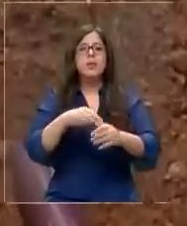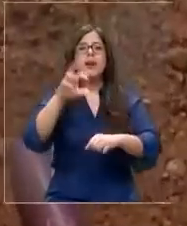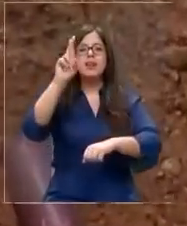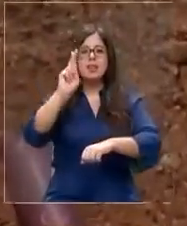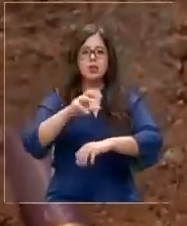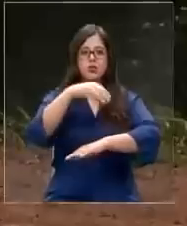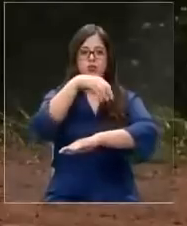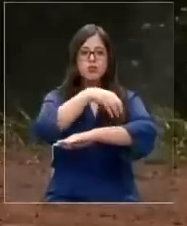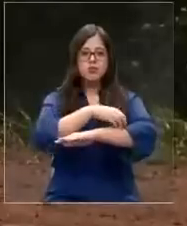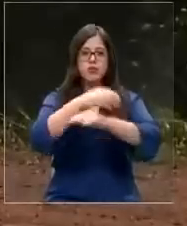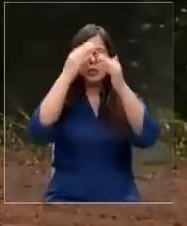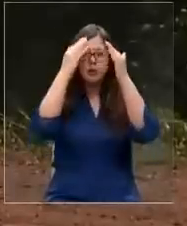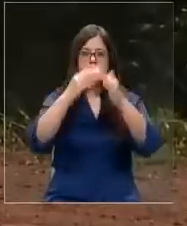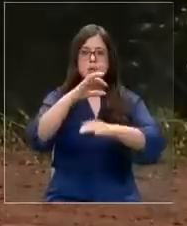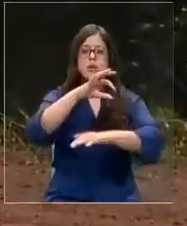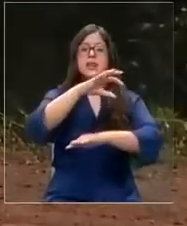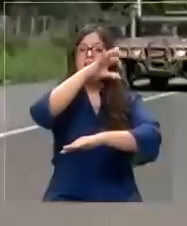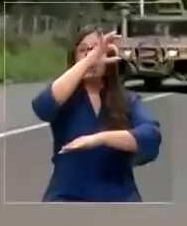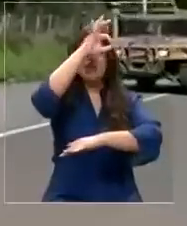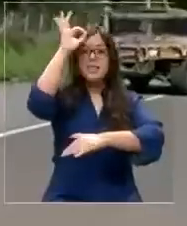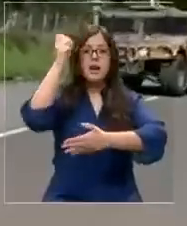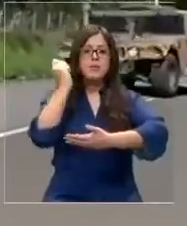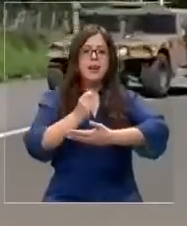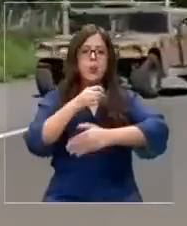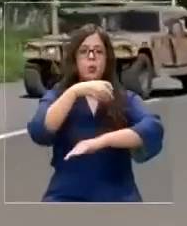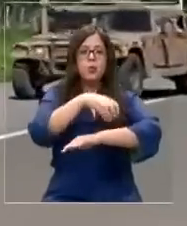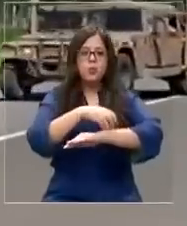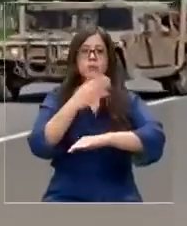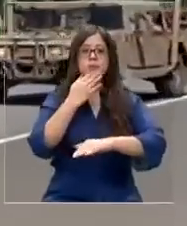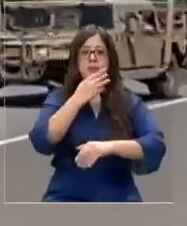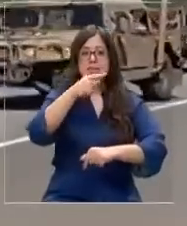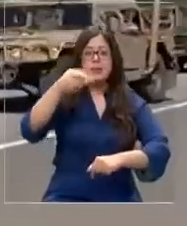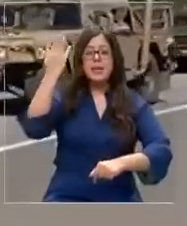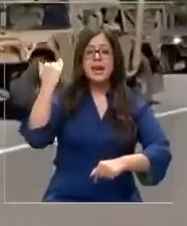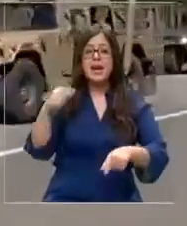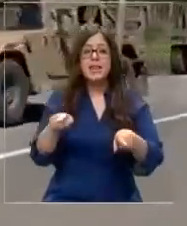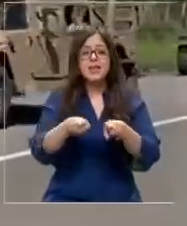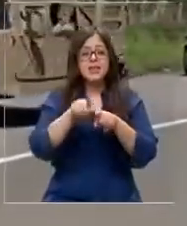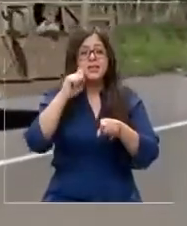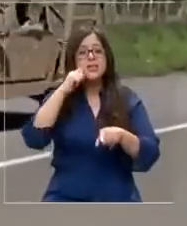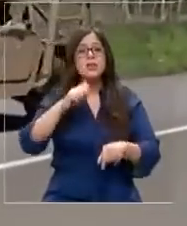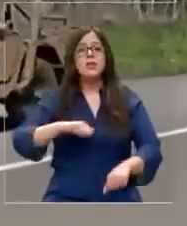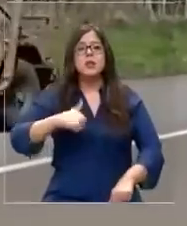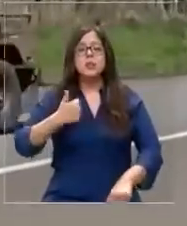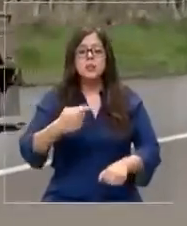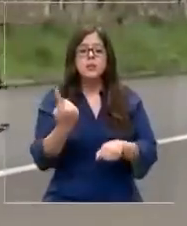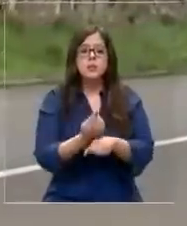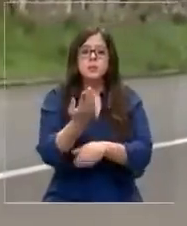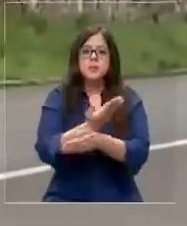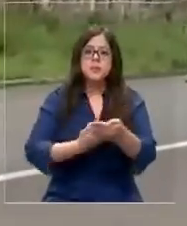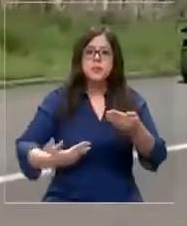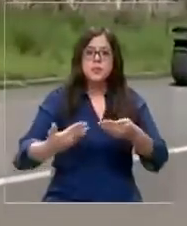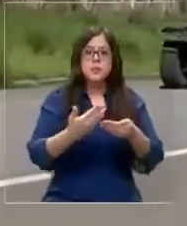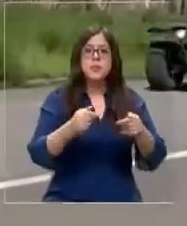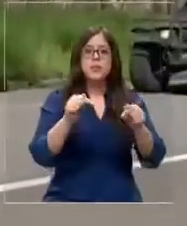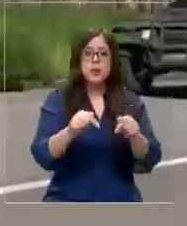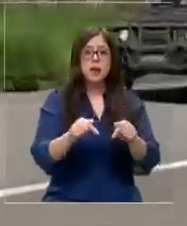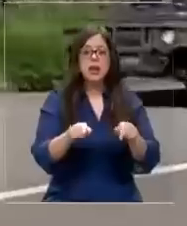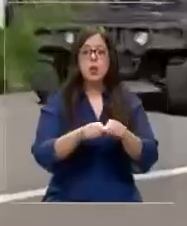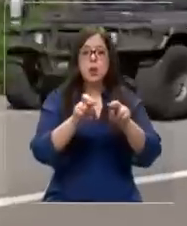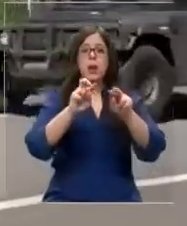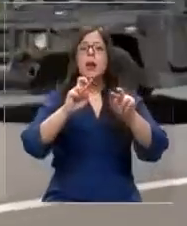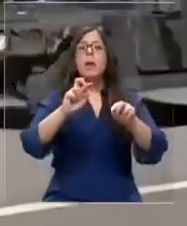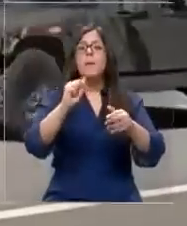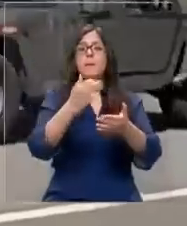con especial atención a la Araucanía. Hace algunas semanas sus declaraciones de estar dispuesta incluso a conversar con la CAM para llegar a la